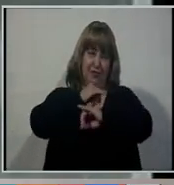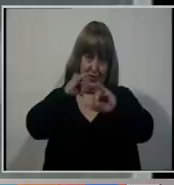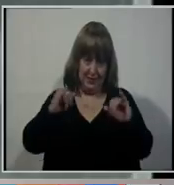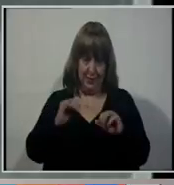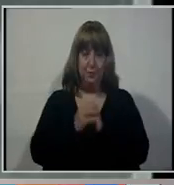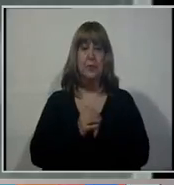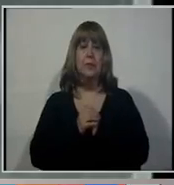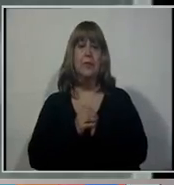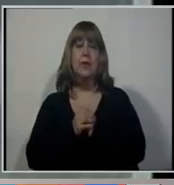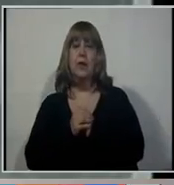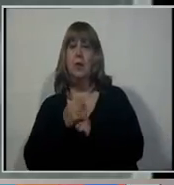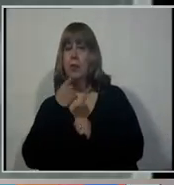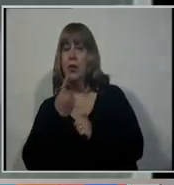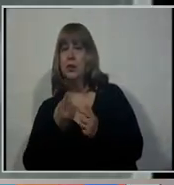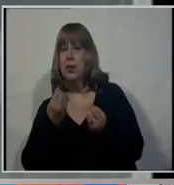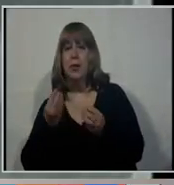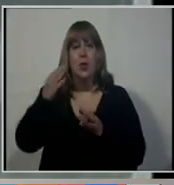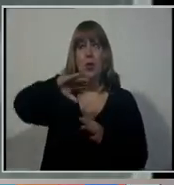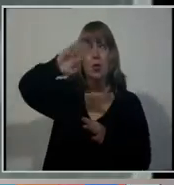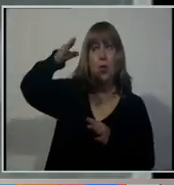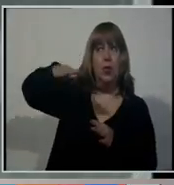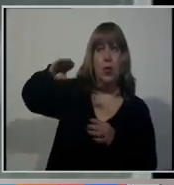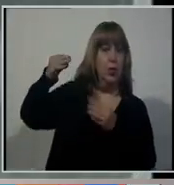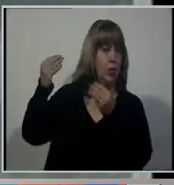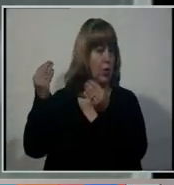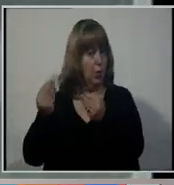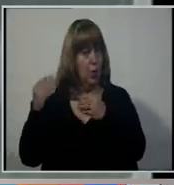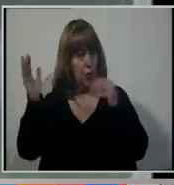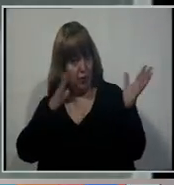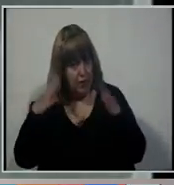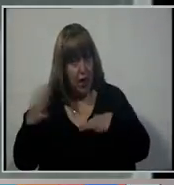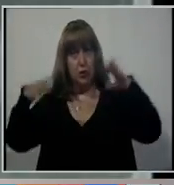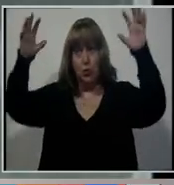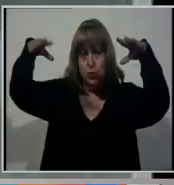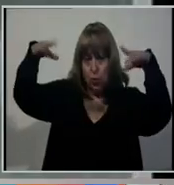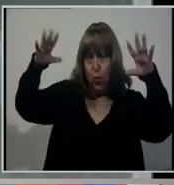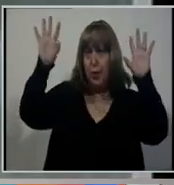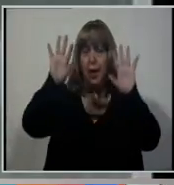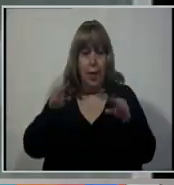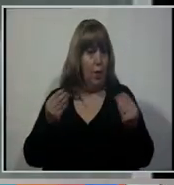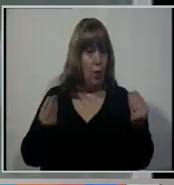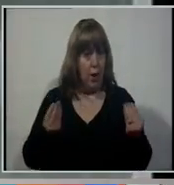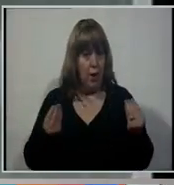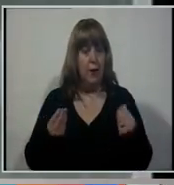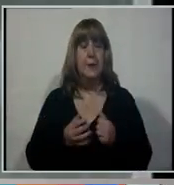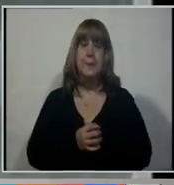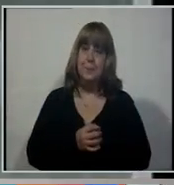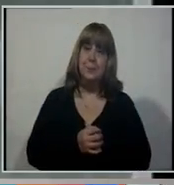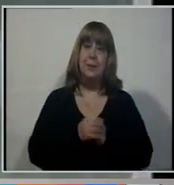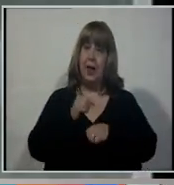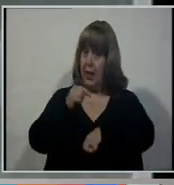perfecto. Y en cuanto a cordillera que mencionás, ¿tiene que ver con vientos, con lluvias, con nieve? Mira, en este momento